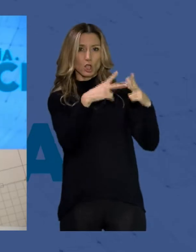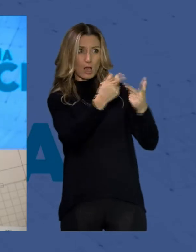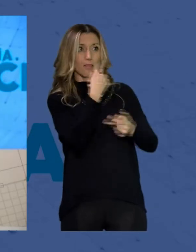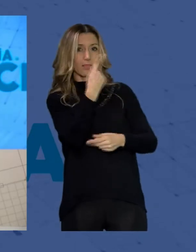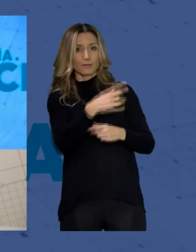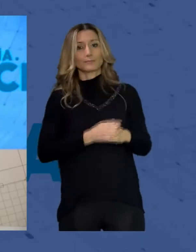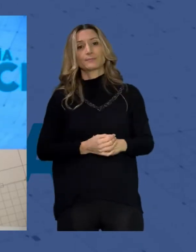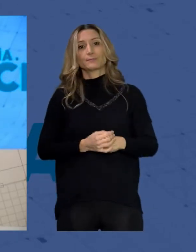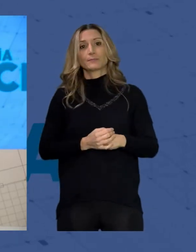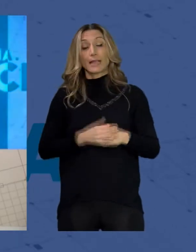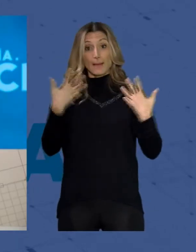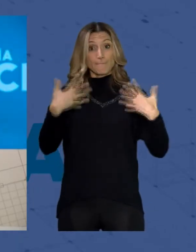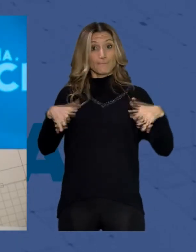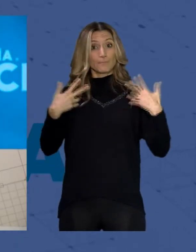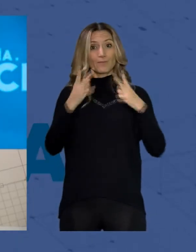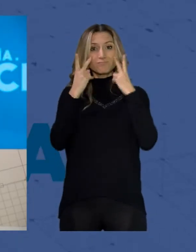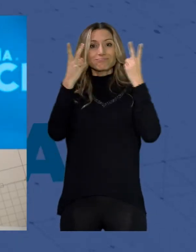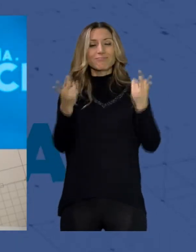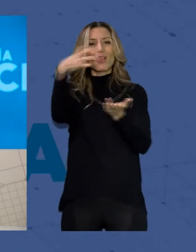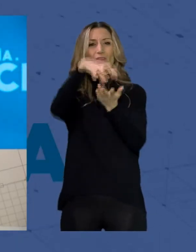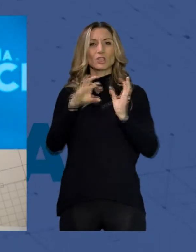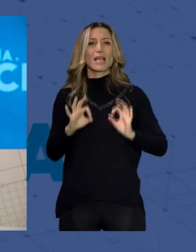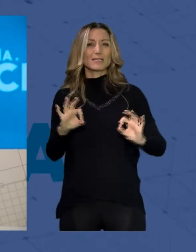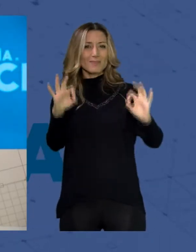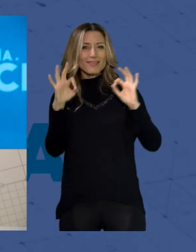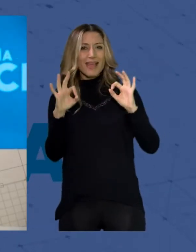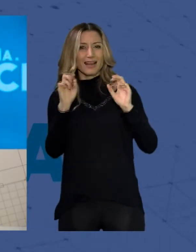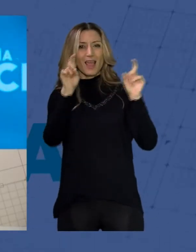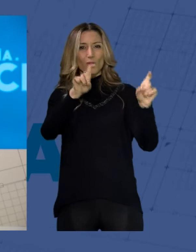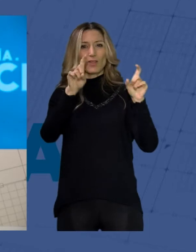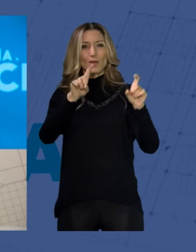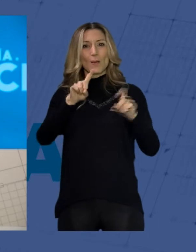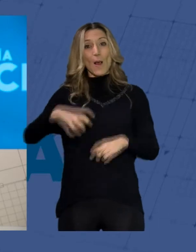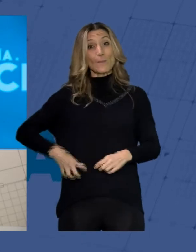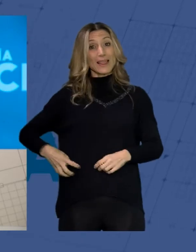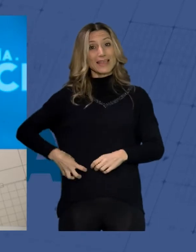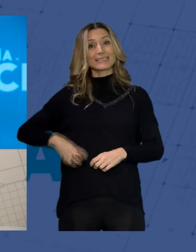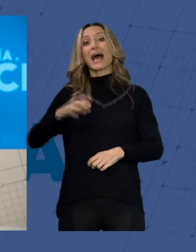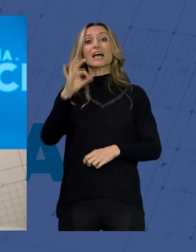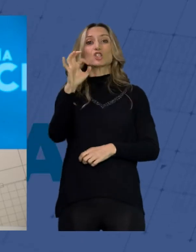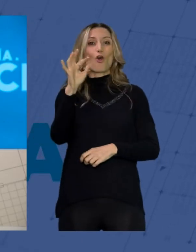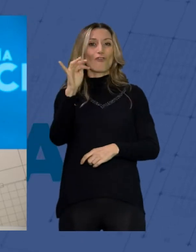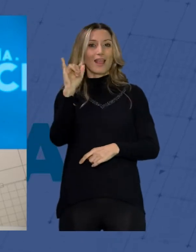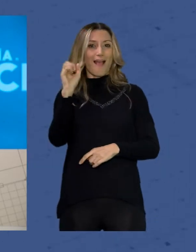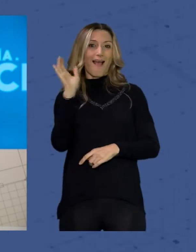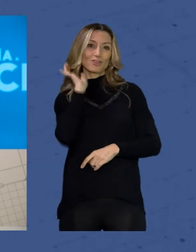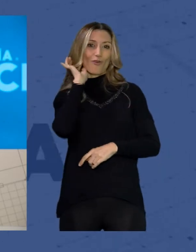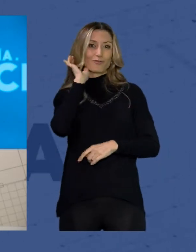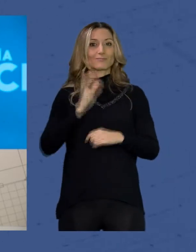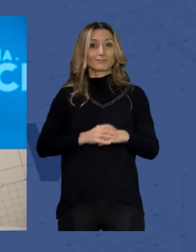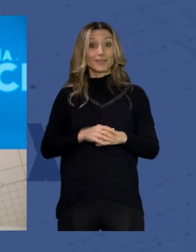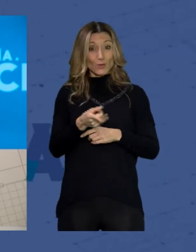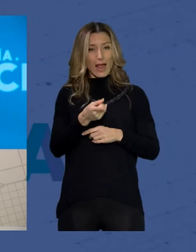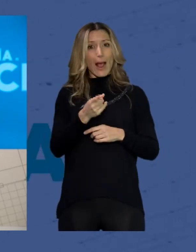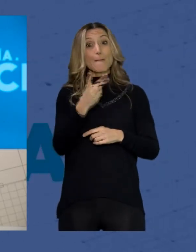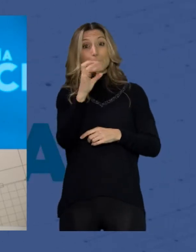Un miércoles en el que visitamos el Centro de Educación Especial Princesa Sofía, donde una treintena de alumnos participan en una